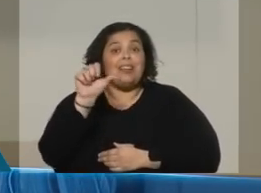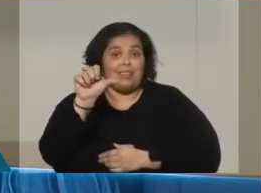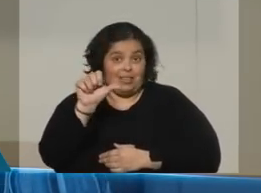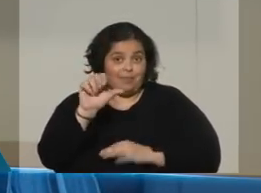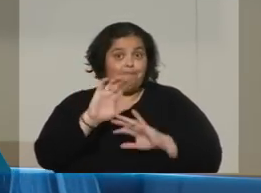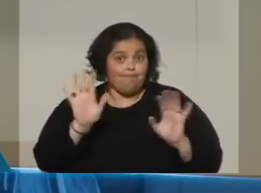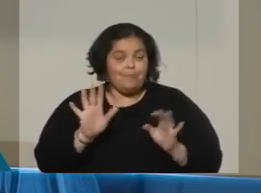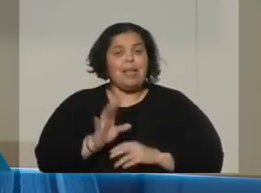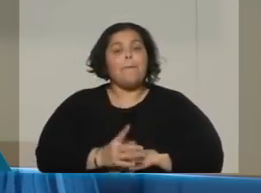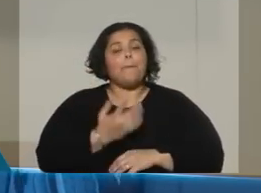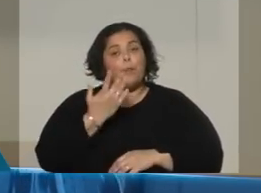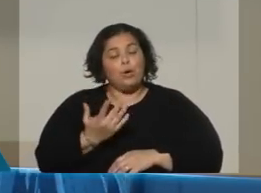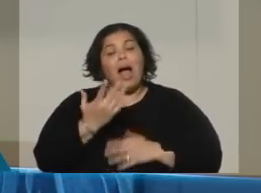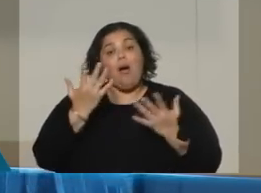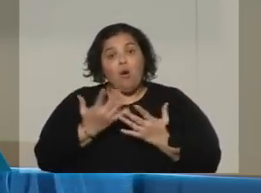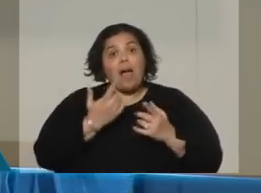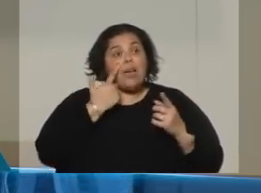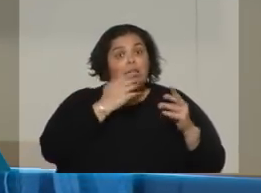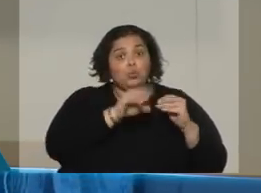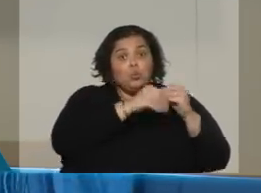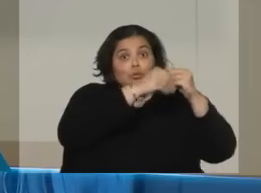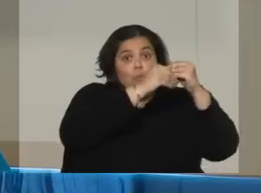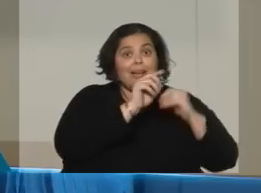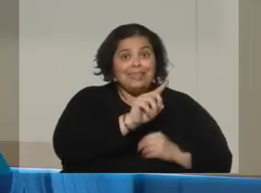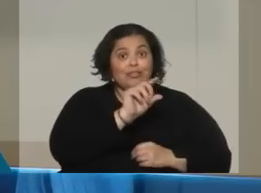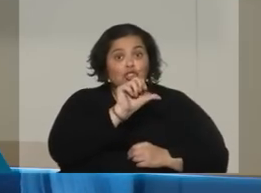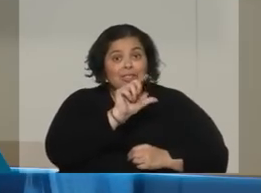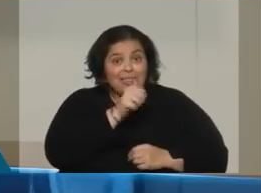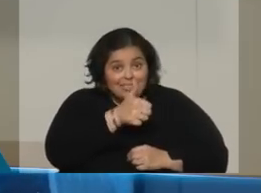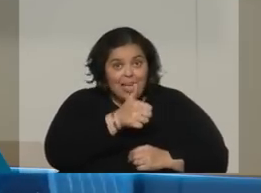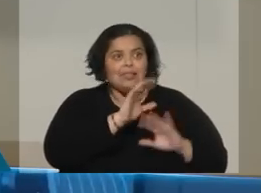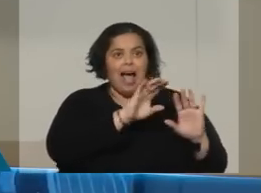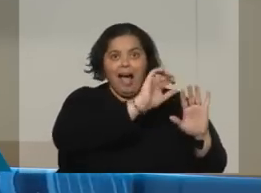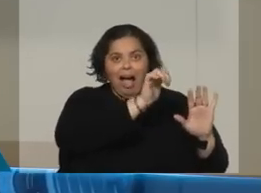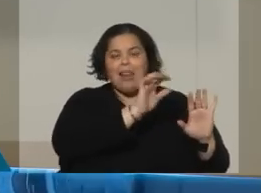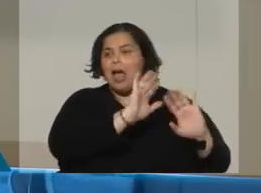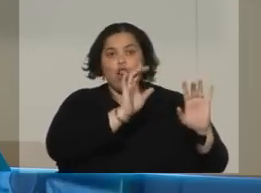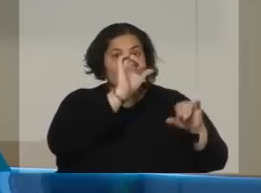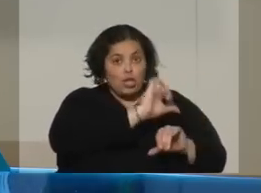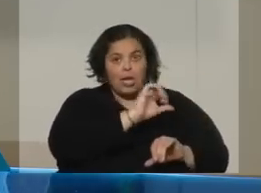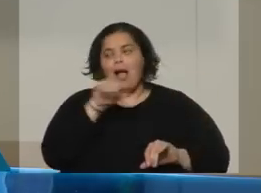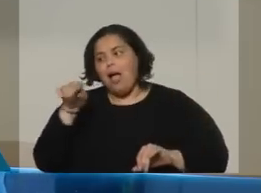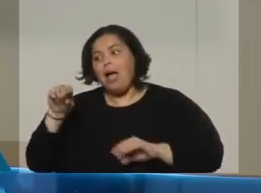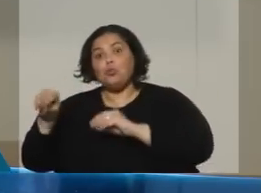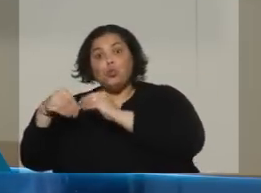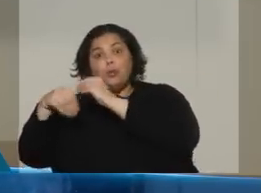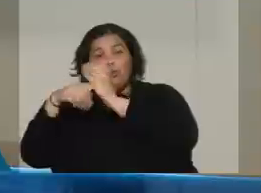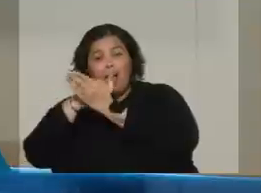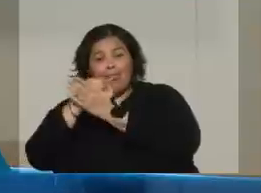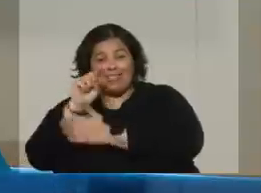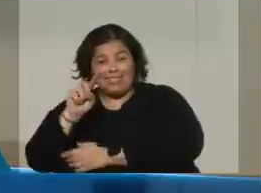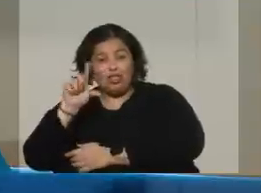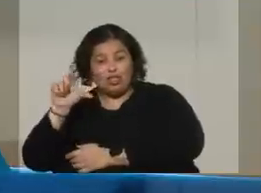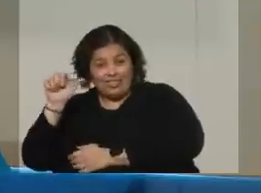intento en la Cámara. Si no se logran los 176 votos, hay una segunda